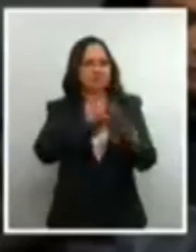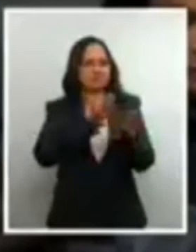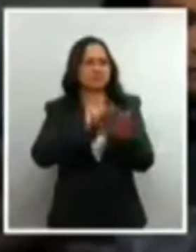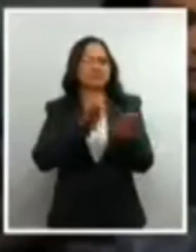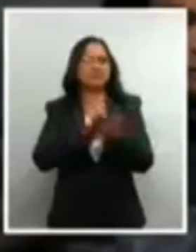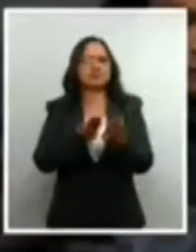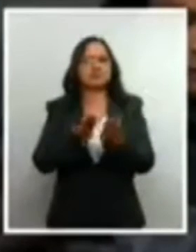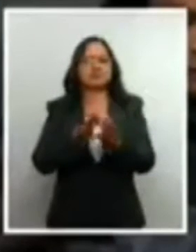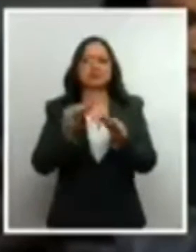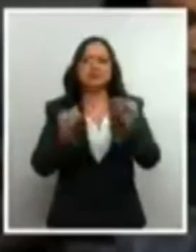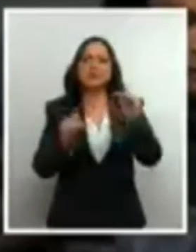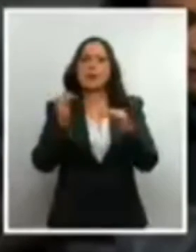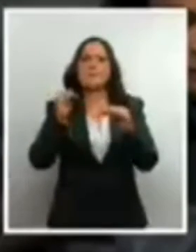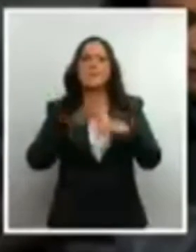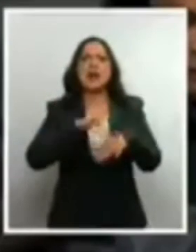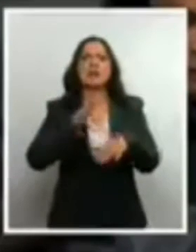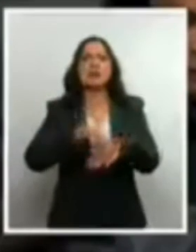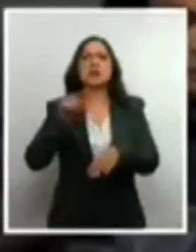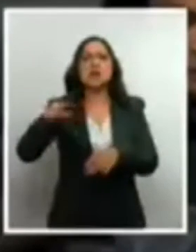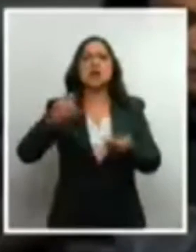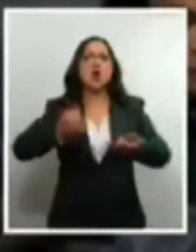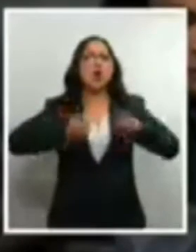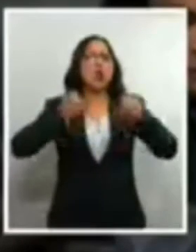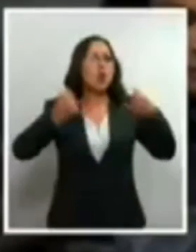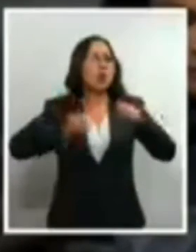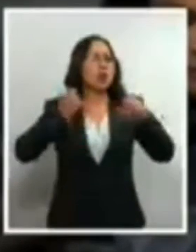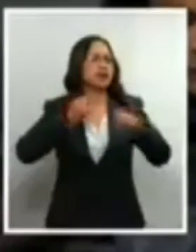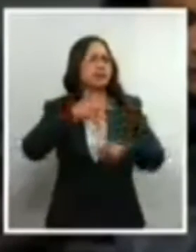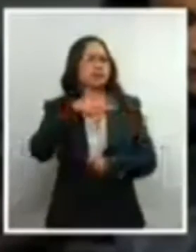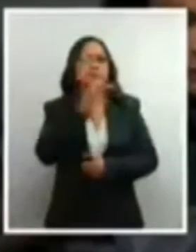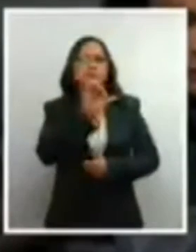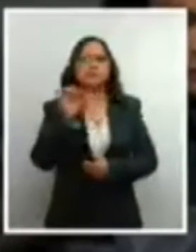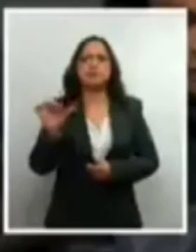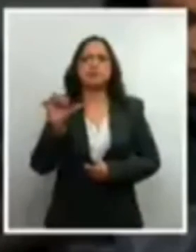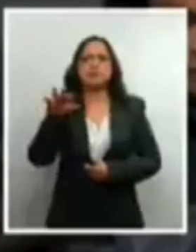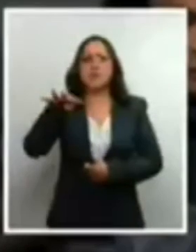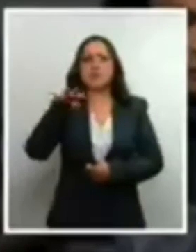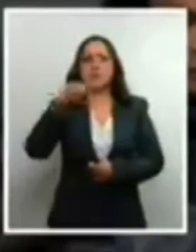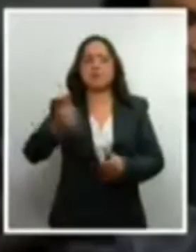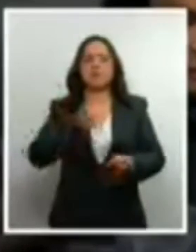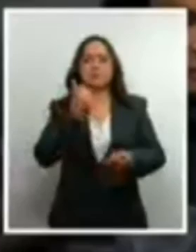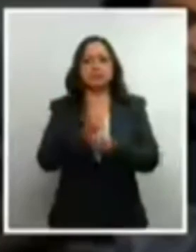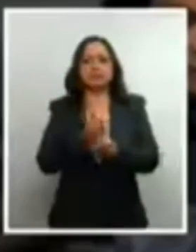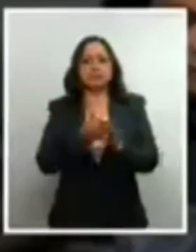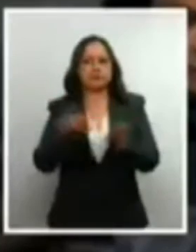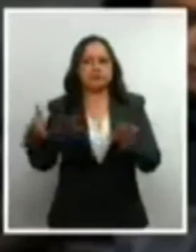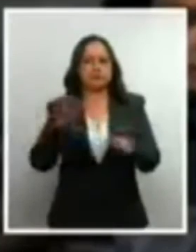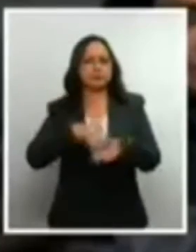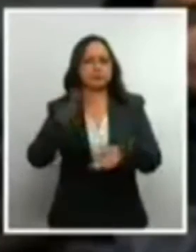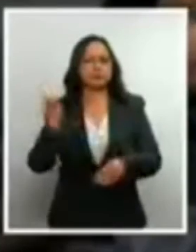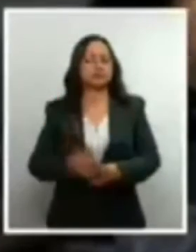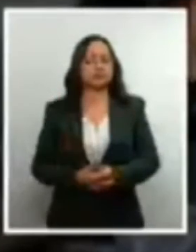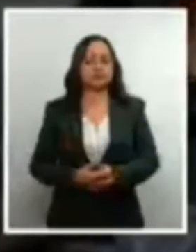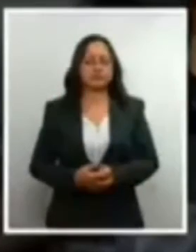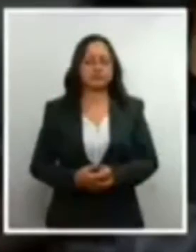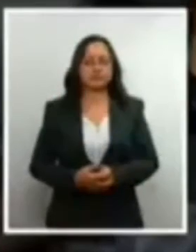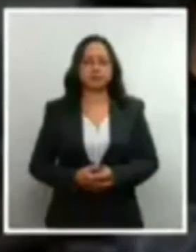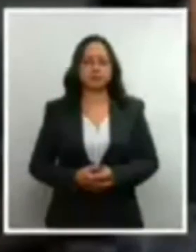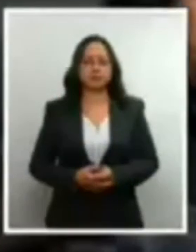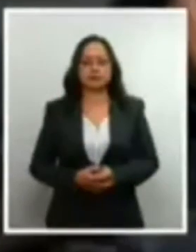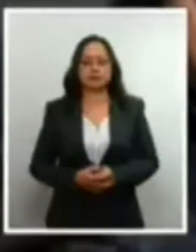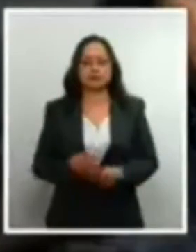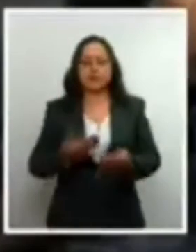tasa más alta la que se da en adolescentes de 15 a 19 años. Quiero concluir,